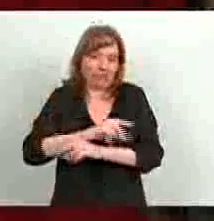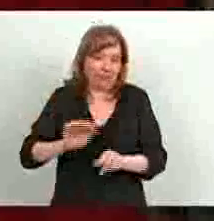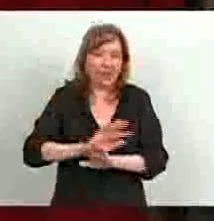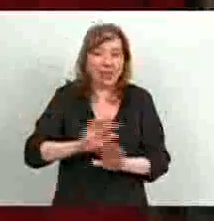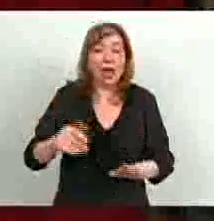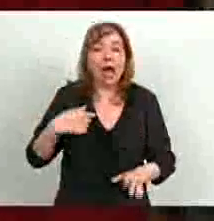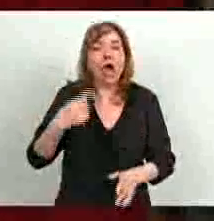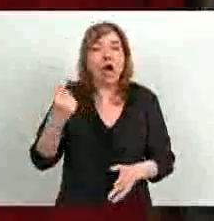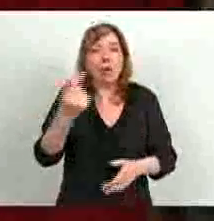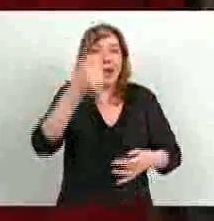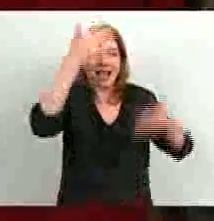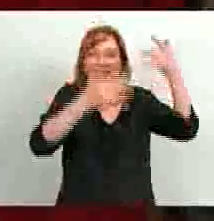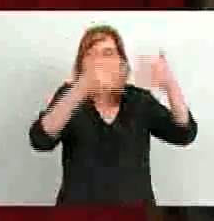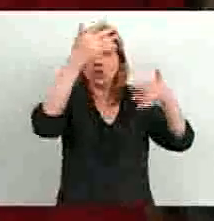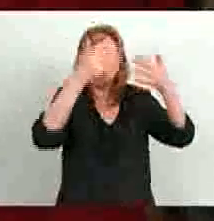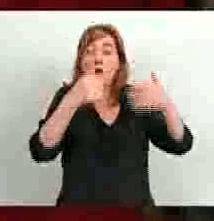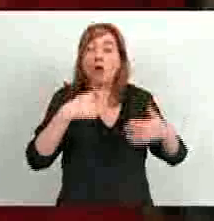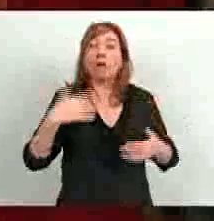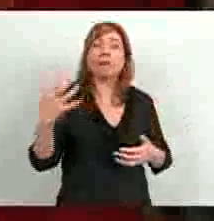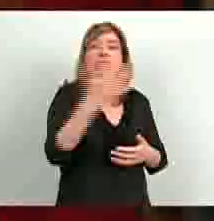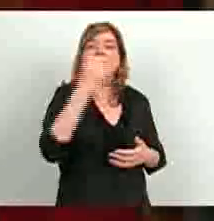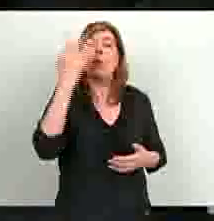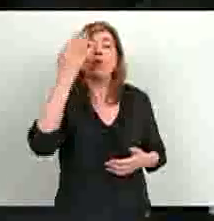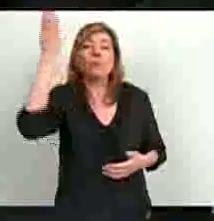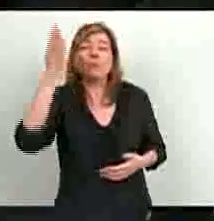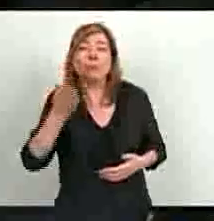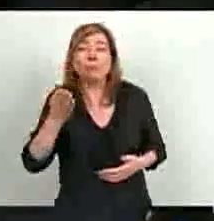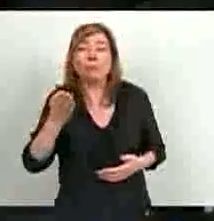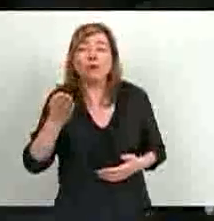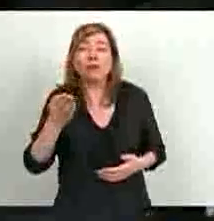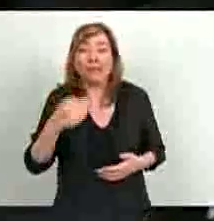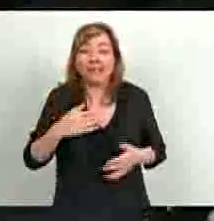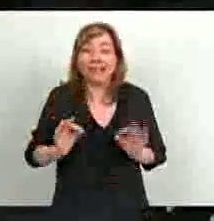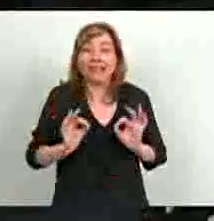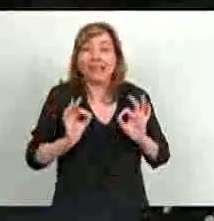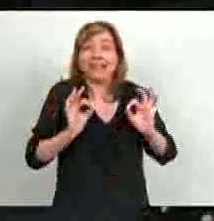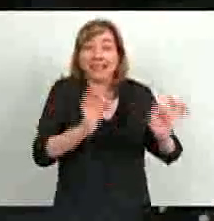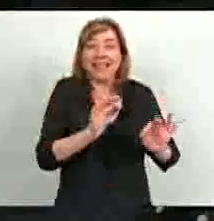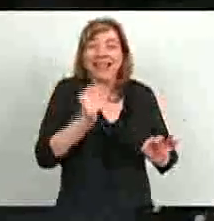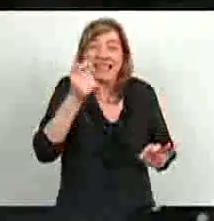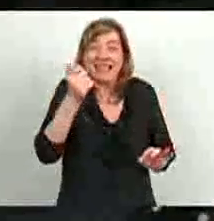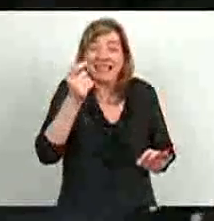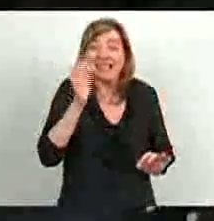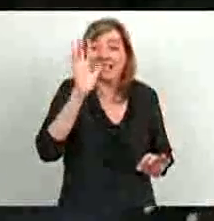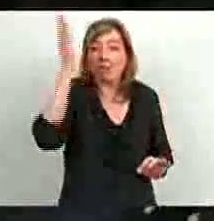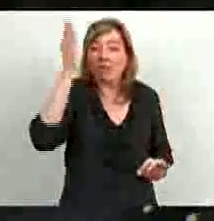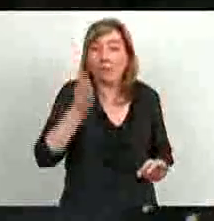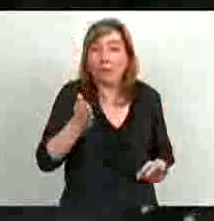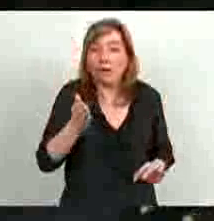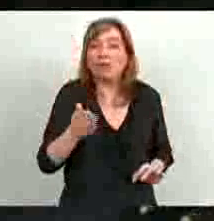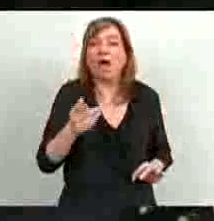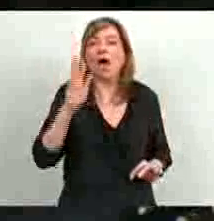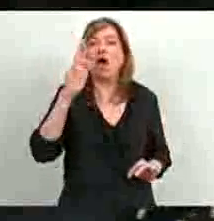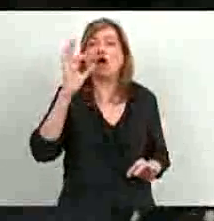y compró las acciones. Llegamos a tener el 4%. Estuvo en camino, iba en camino del 5% cuando Roca